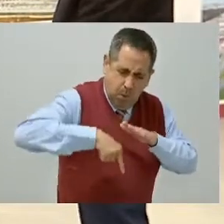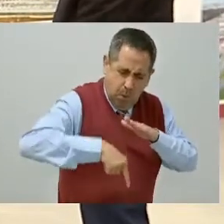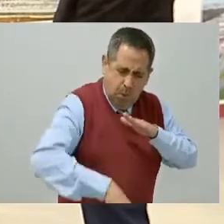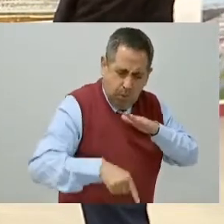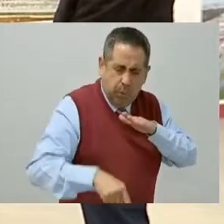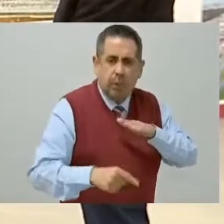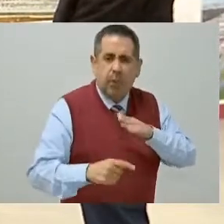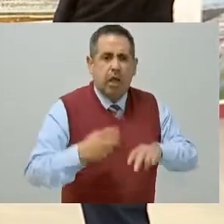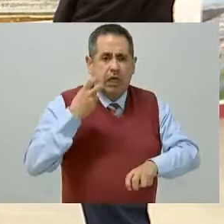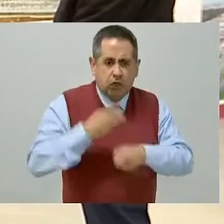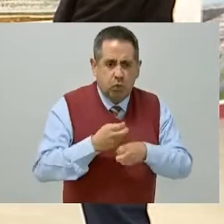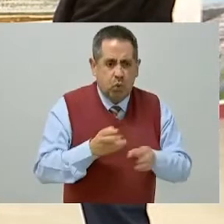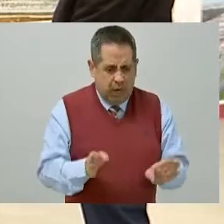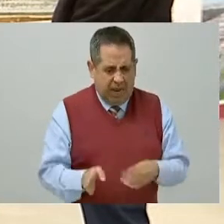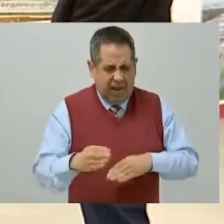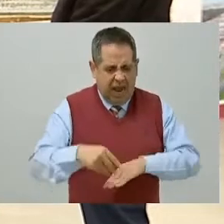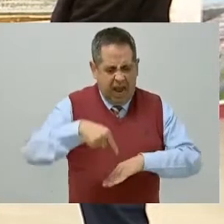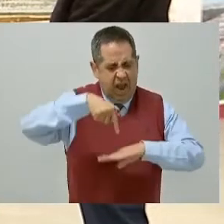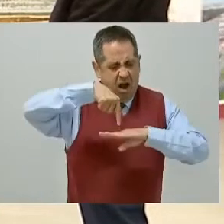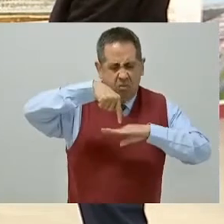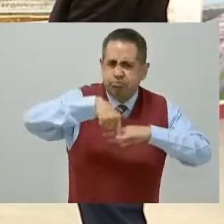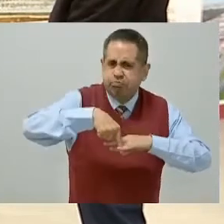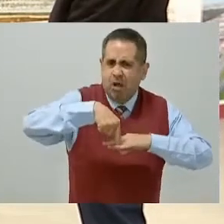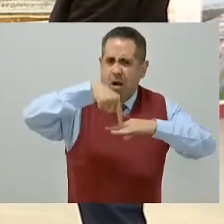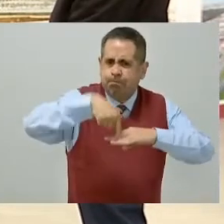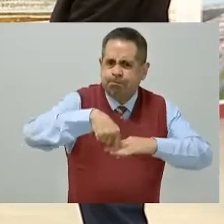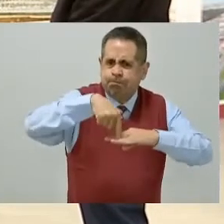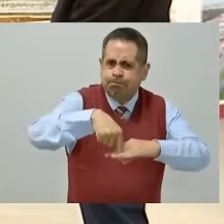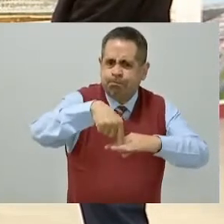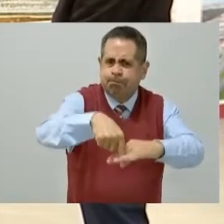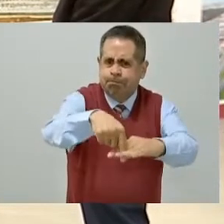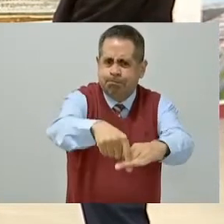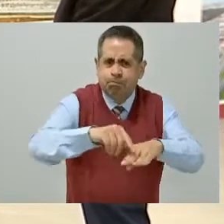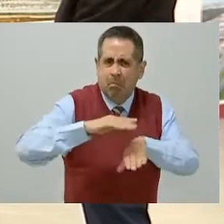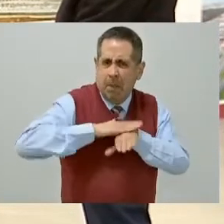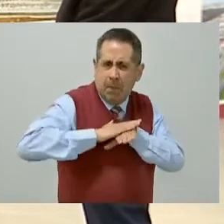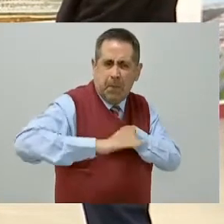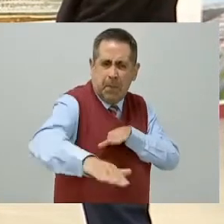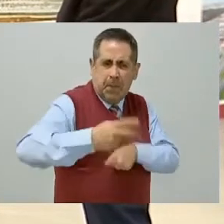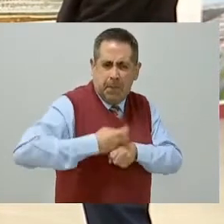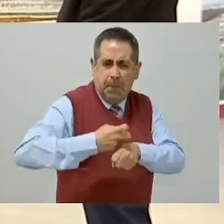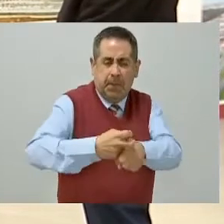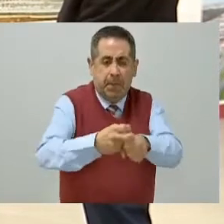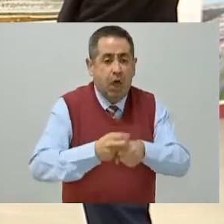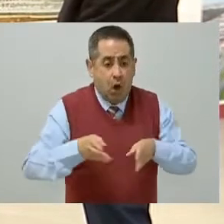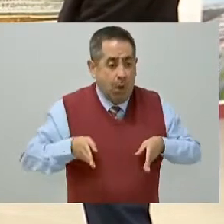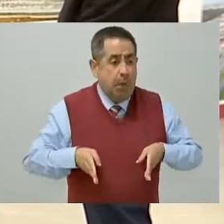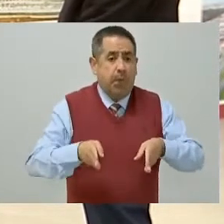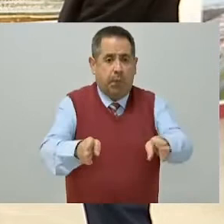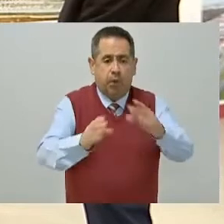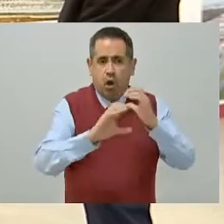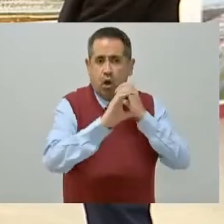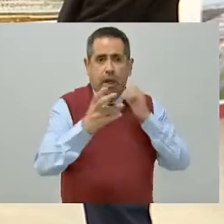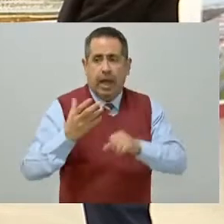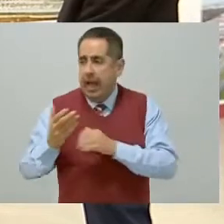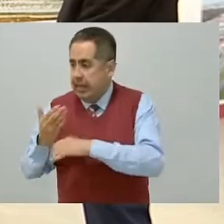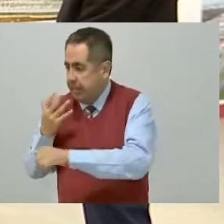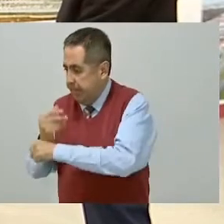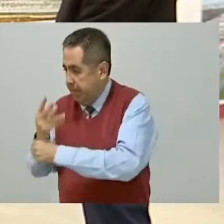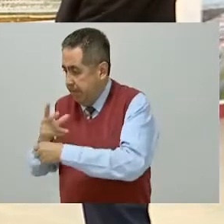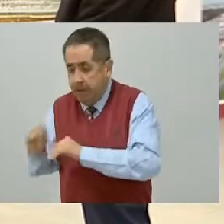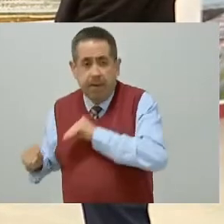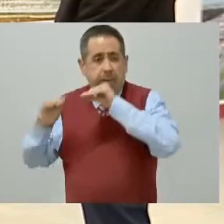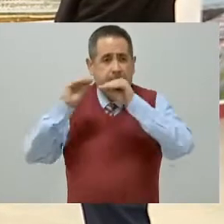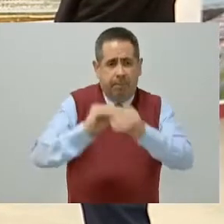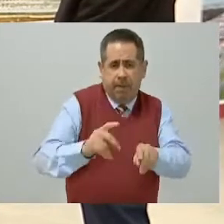zapatas, columnas, capiteles, firmes de compresión en terracerías, banquetas y traves prefabricadas y cabezales.